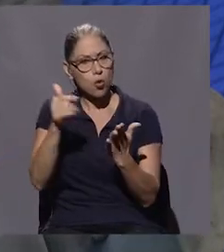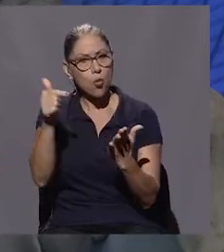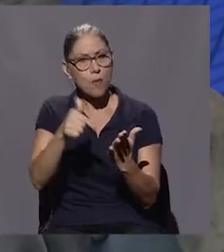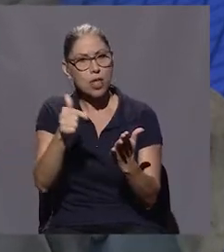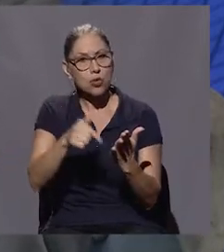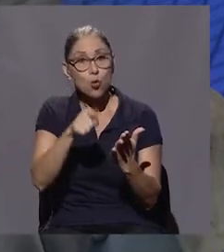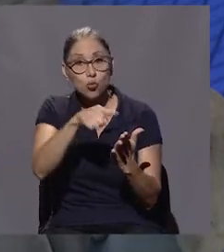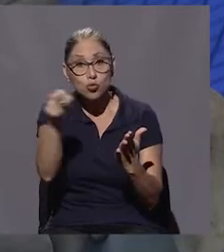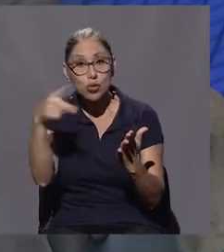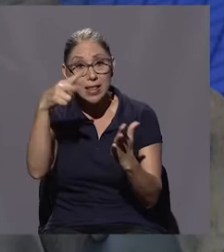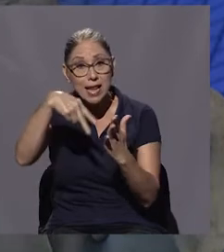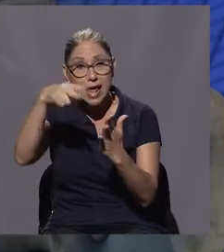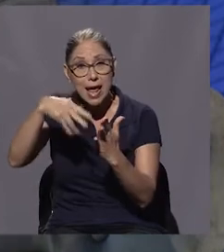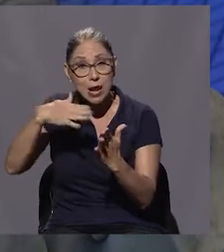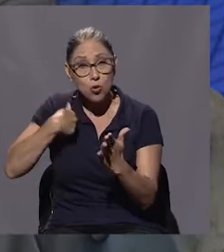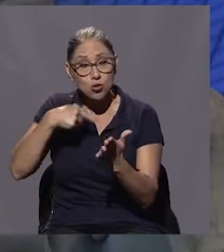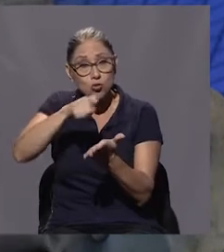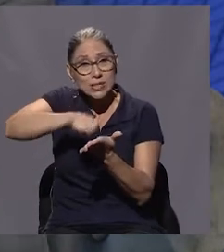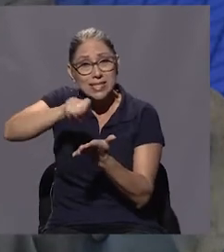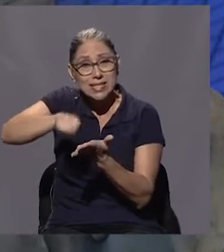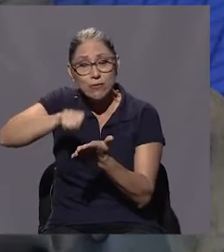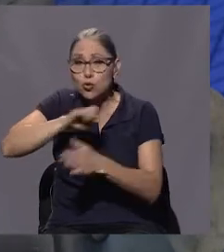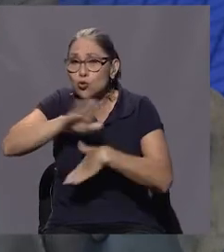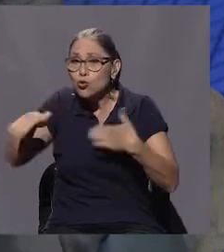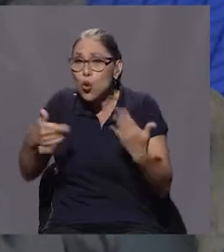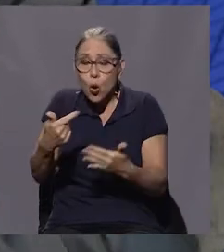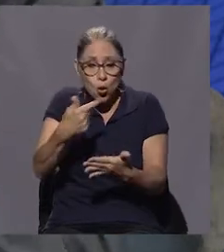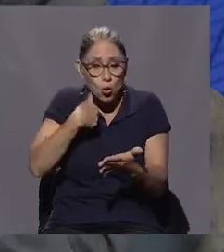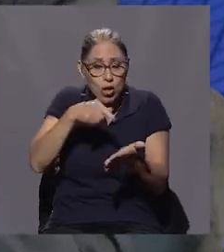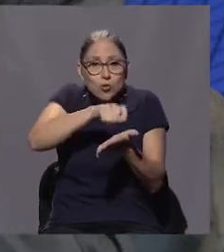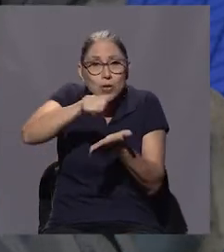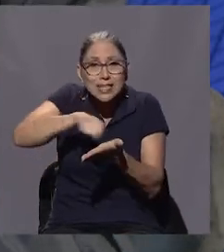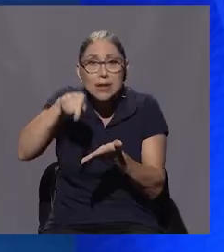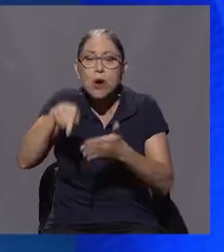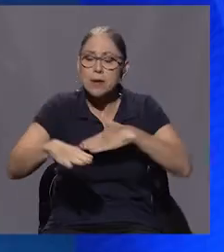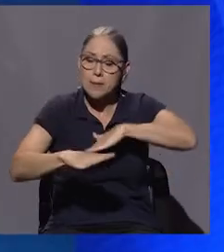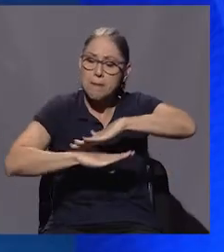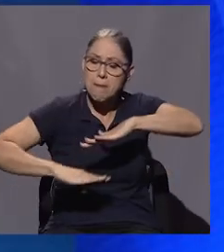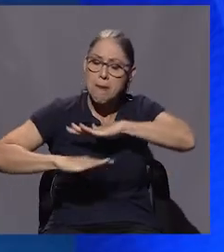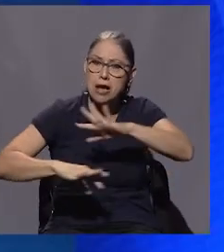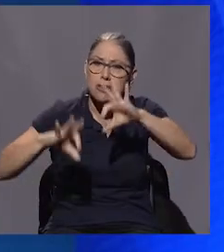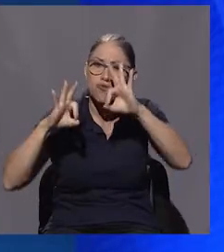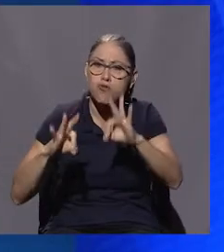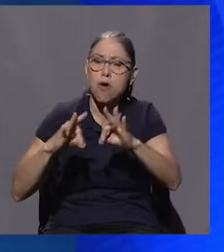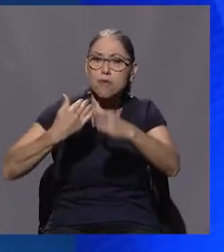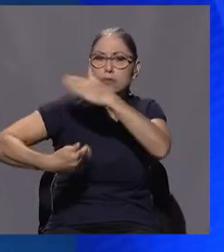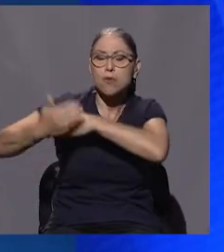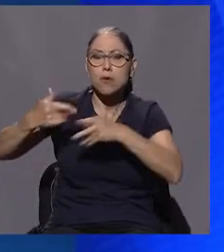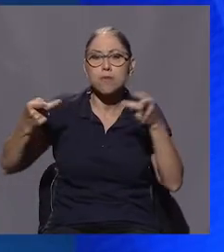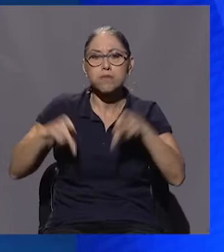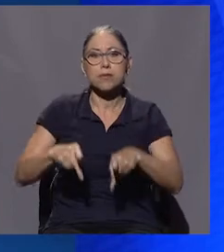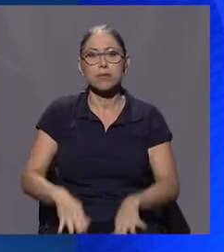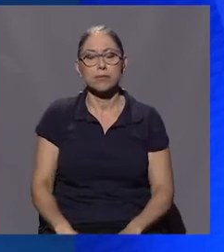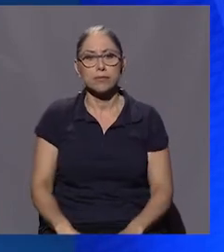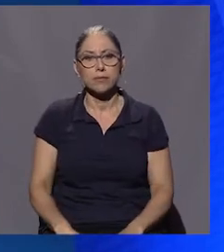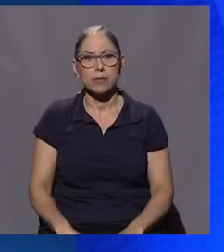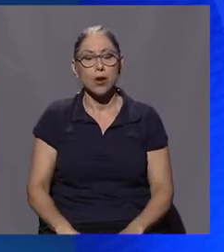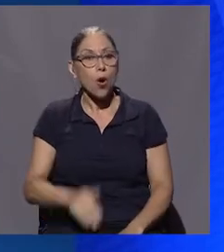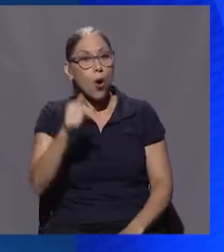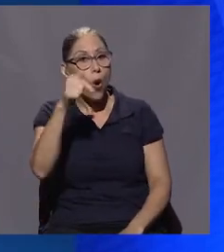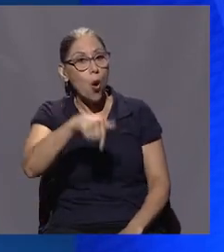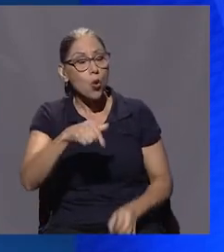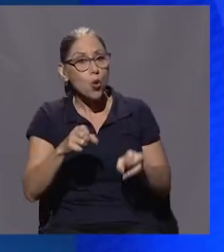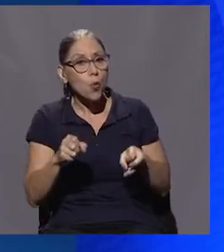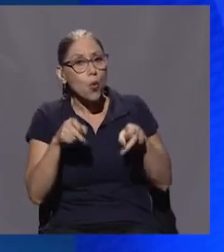es que todo lo que yo señalo en los libros está absolutamente documentado. Hoy tenemos oportunidad de una conversación que